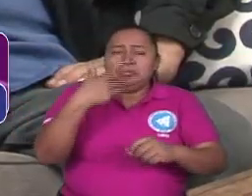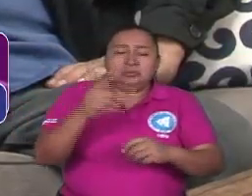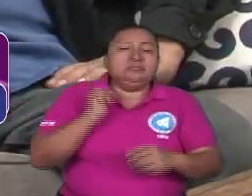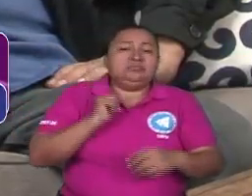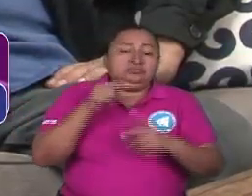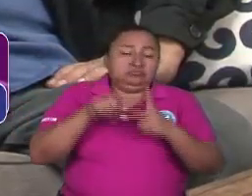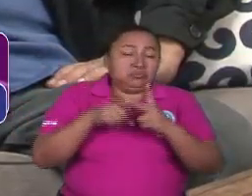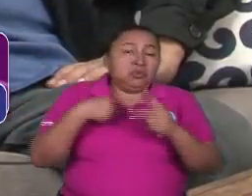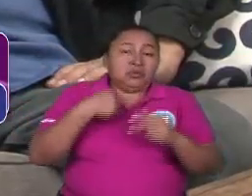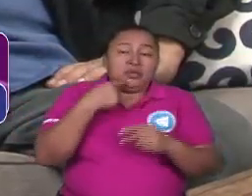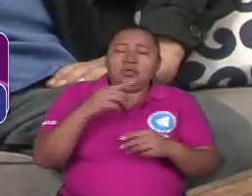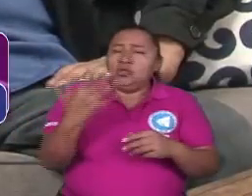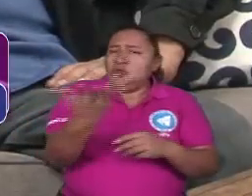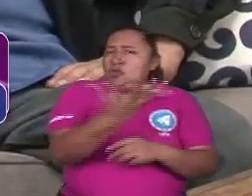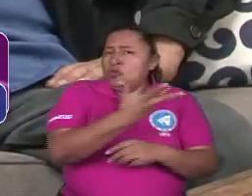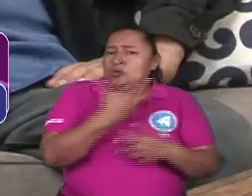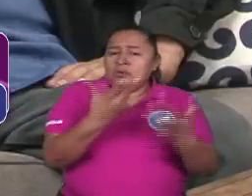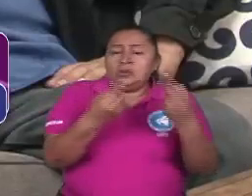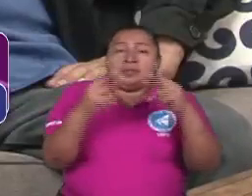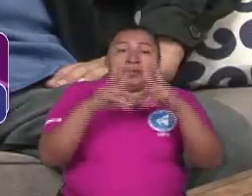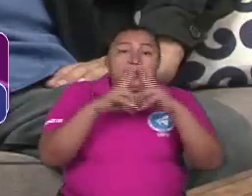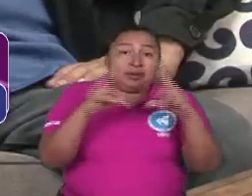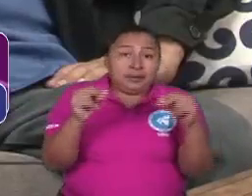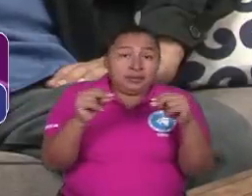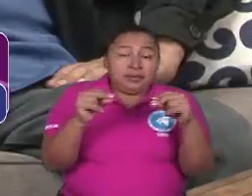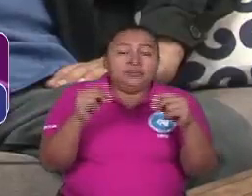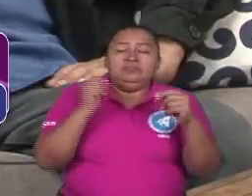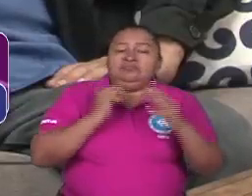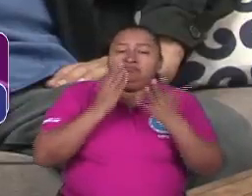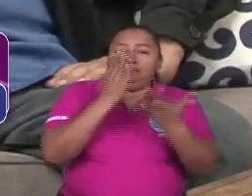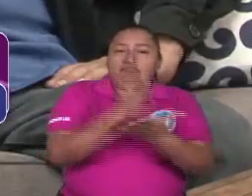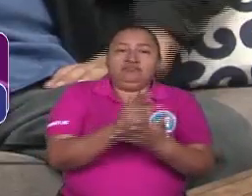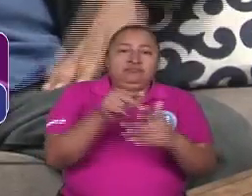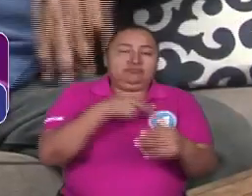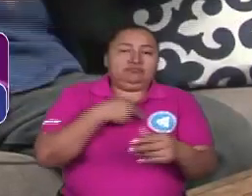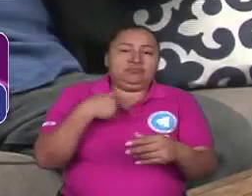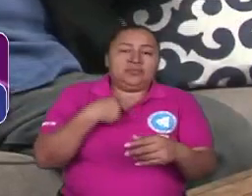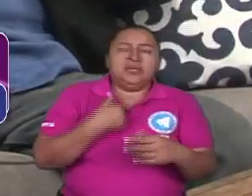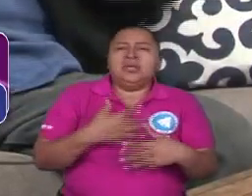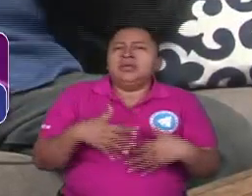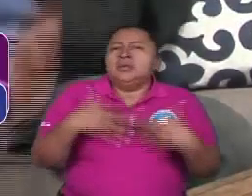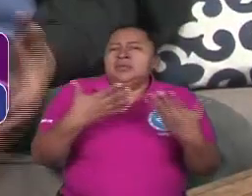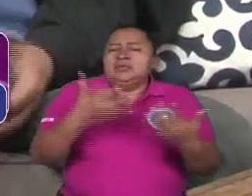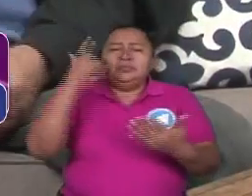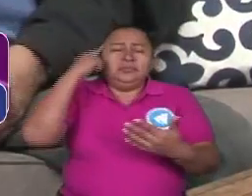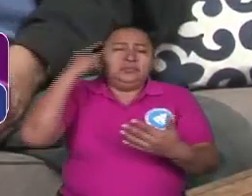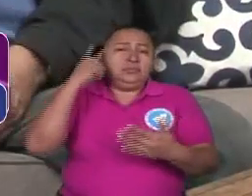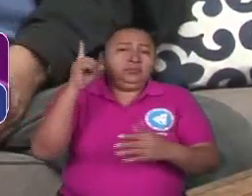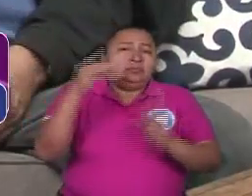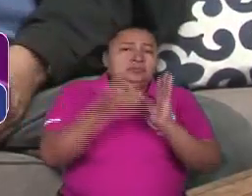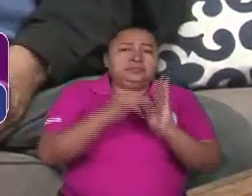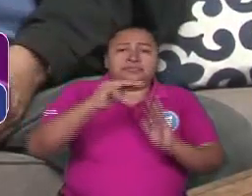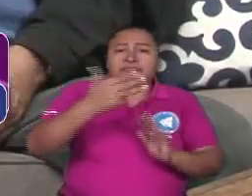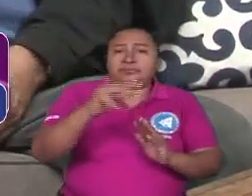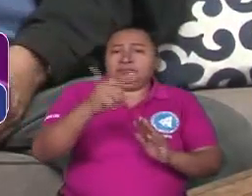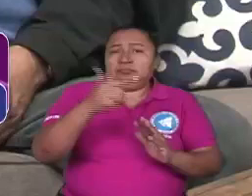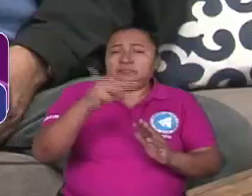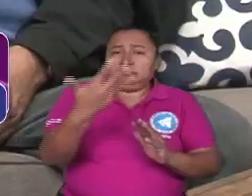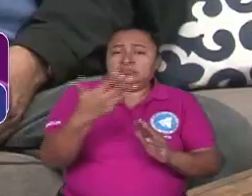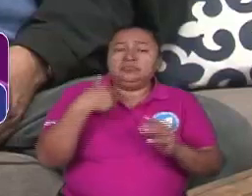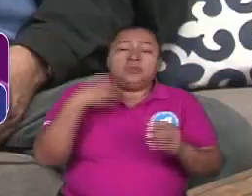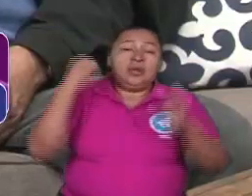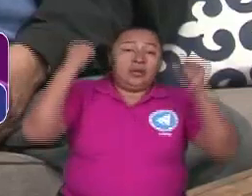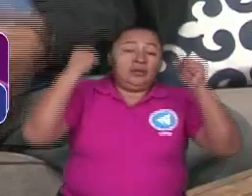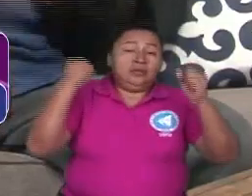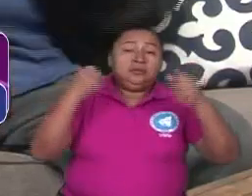como te decía, toda la economía nicaragüense estaba planteada así. ¿Qué se planteó en el 79 inmediatamente con el